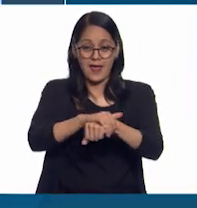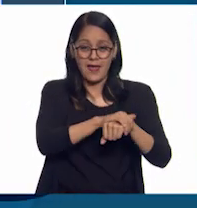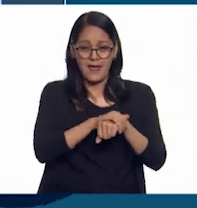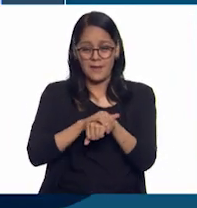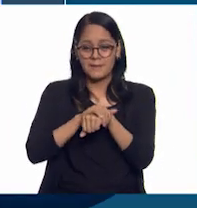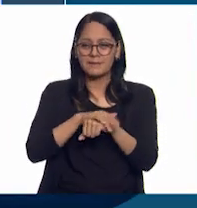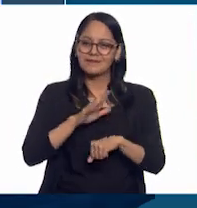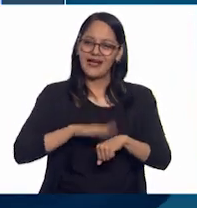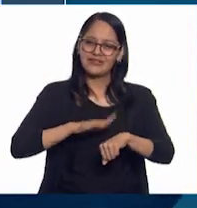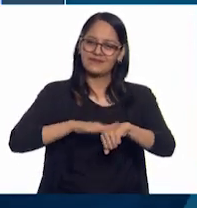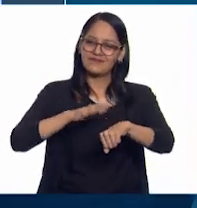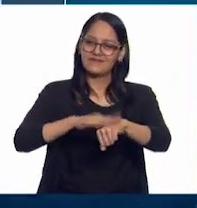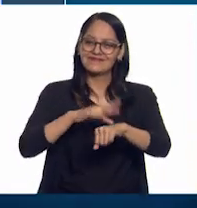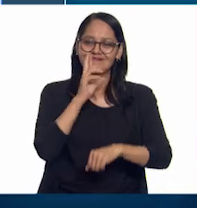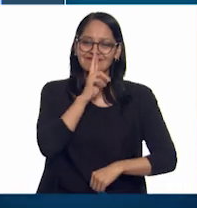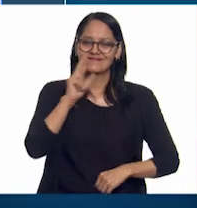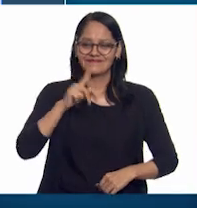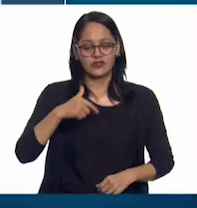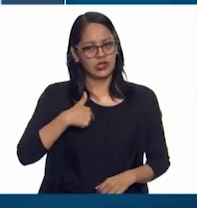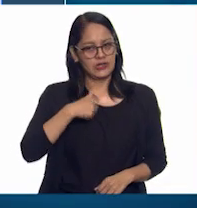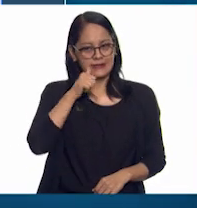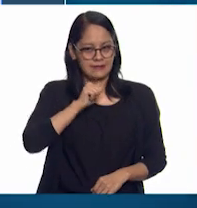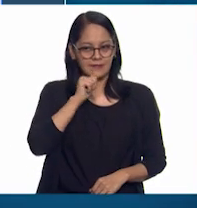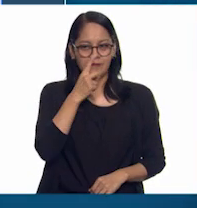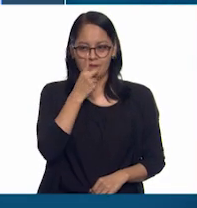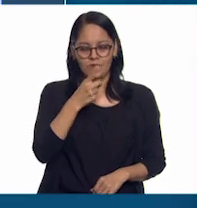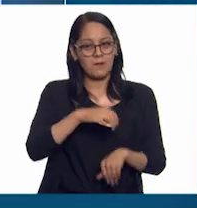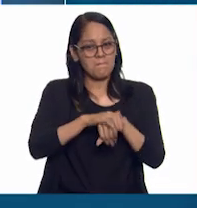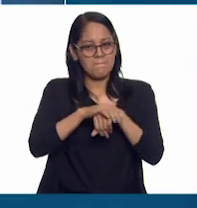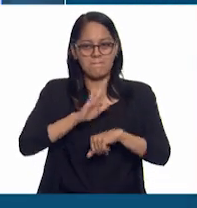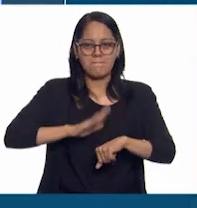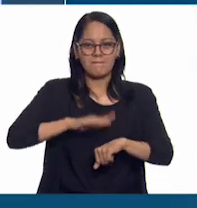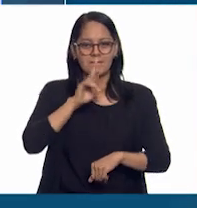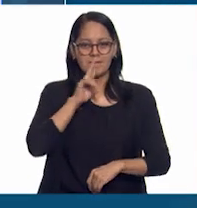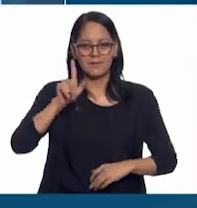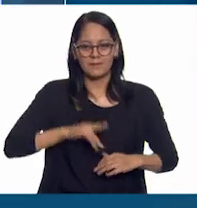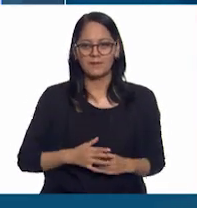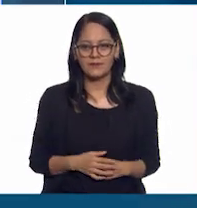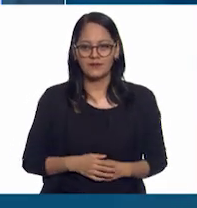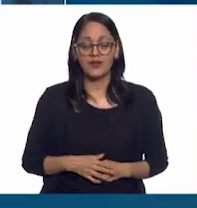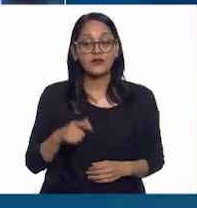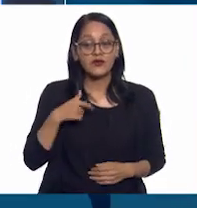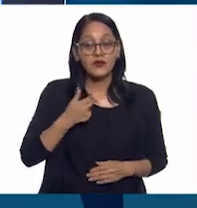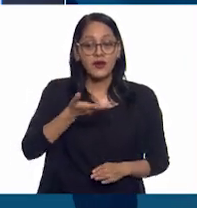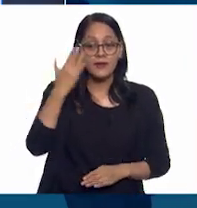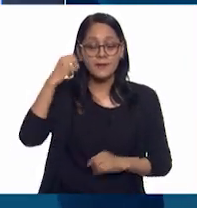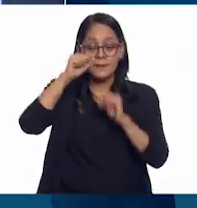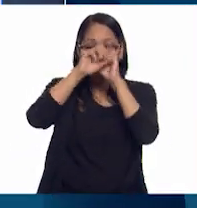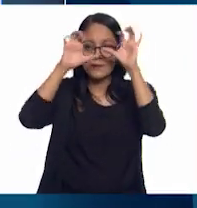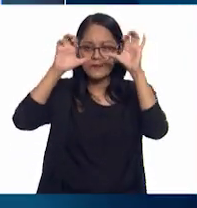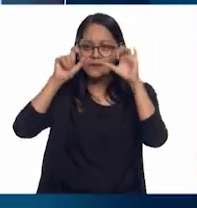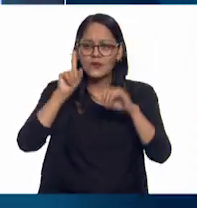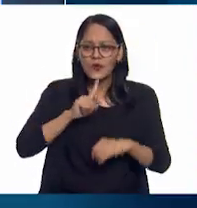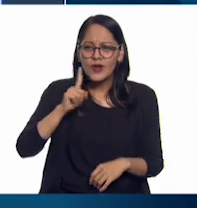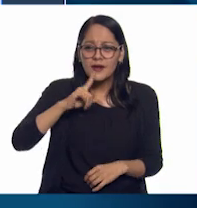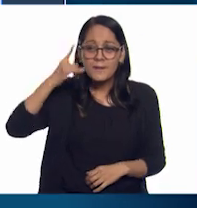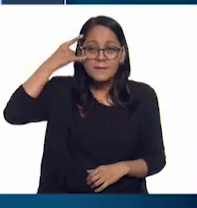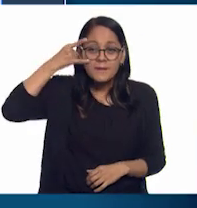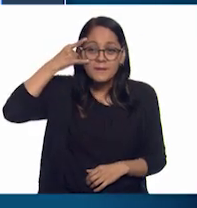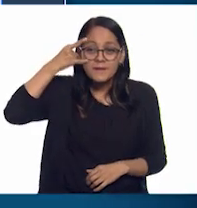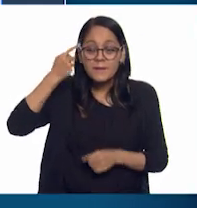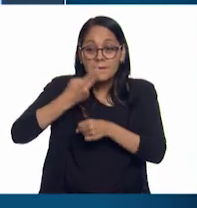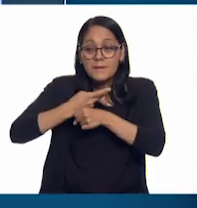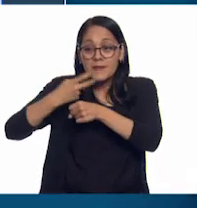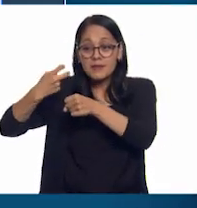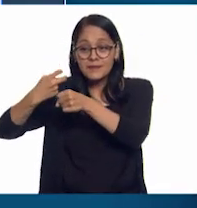mejor. Es lo que siempre yo he dicho. Nunca me imaginé cuando la pirata me invitó a dejar